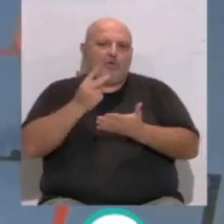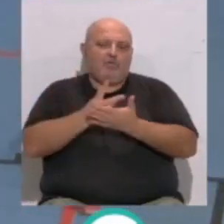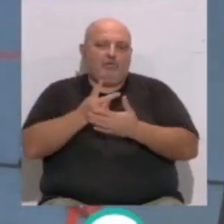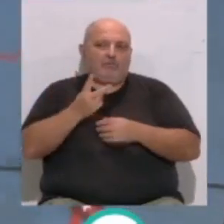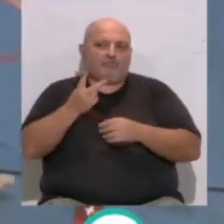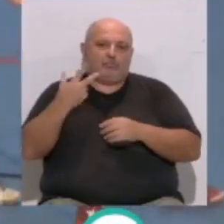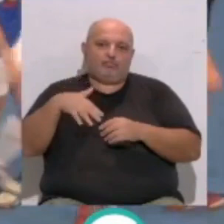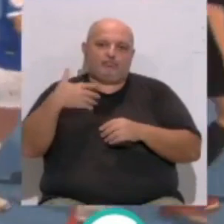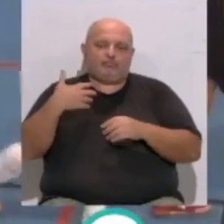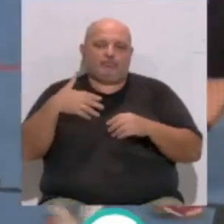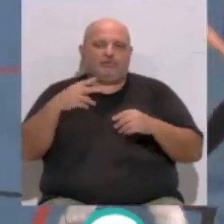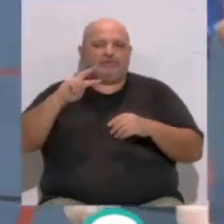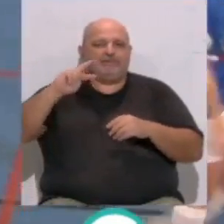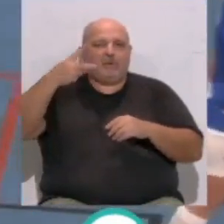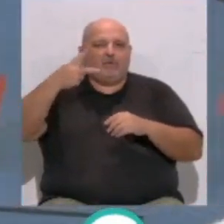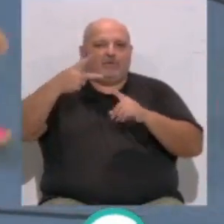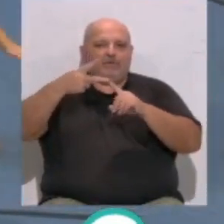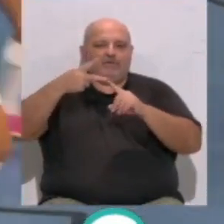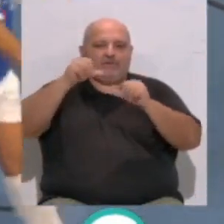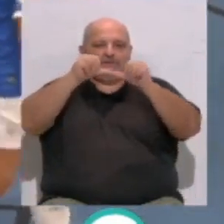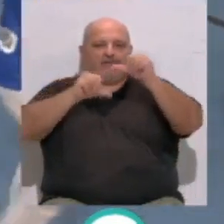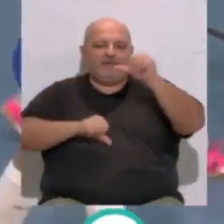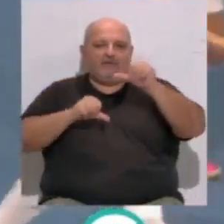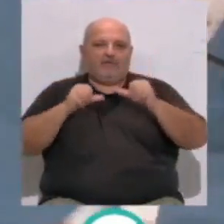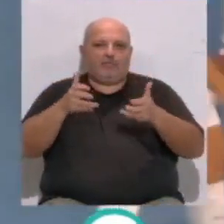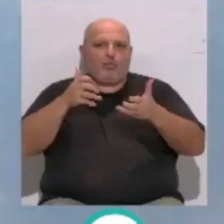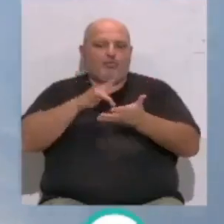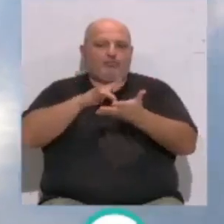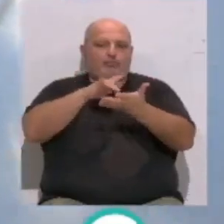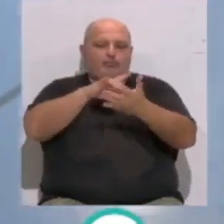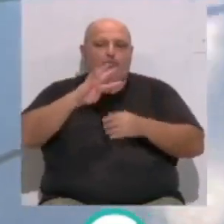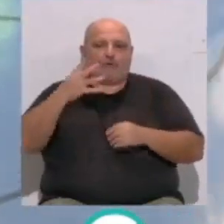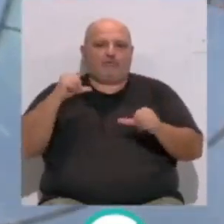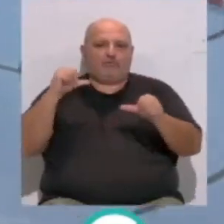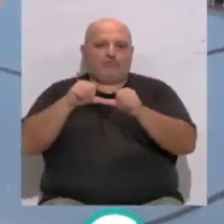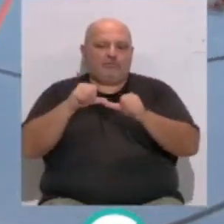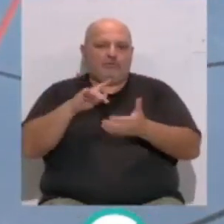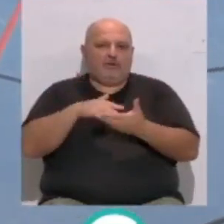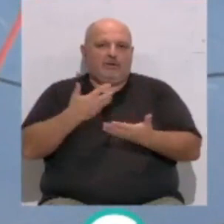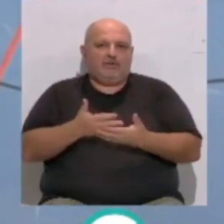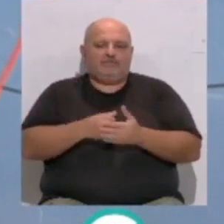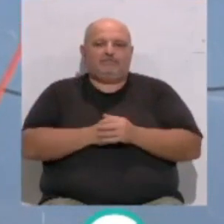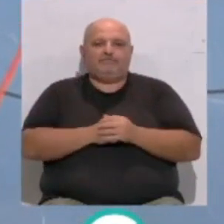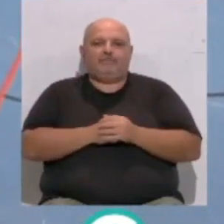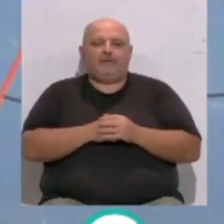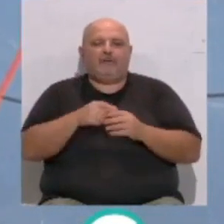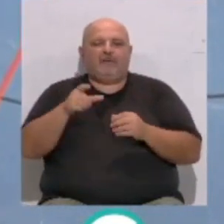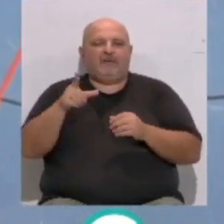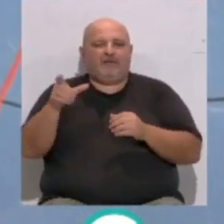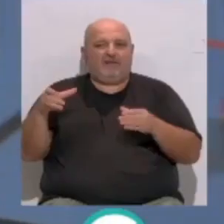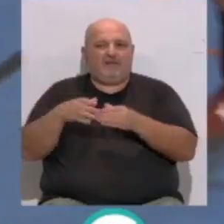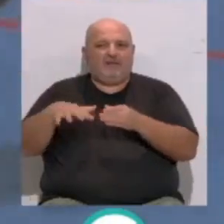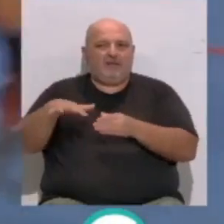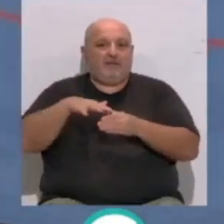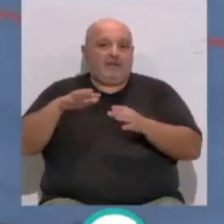máxima exigencia ante el segundo clasificado que cuenta con pleno de victorias en las cuatro primeras jornadas de competición. Las de Eva González